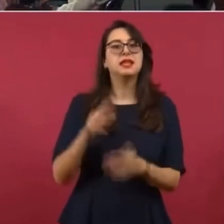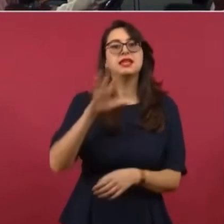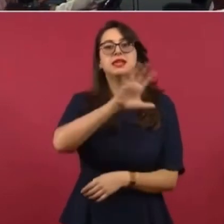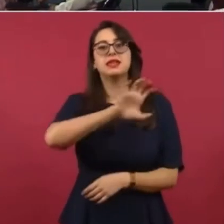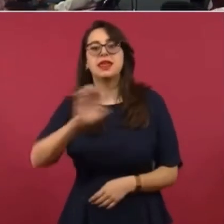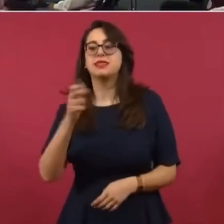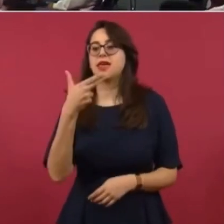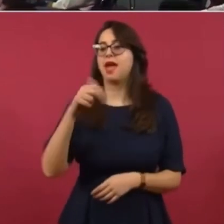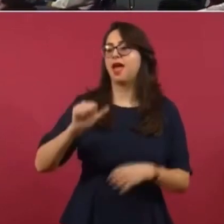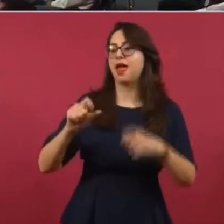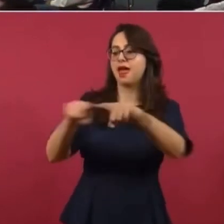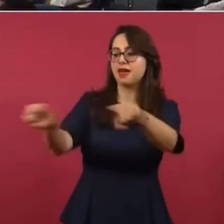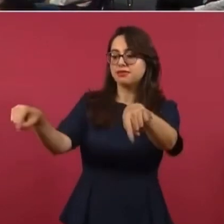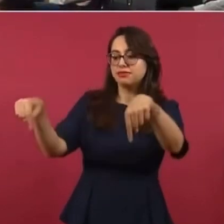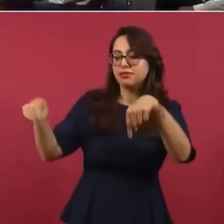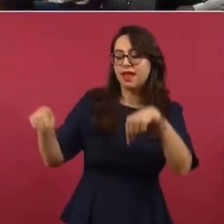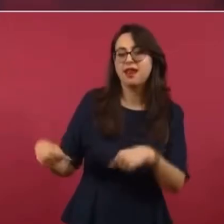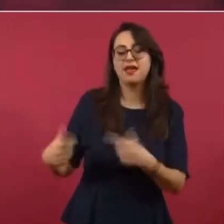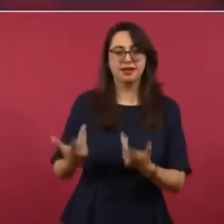600.